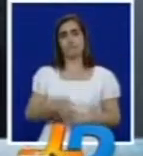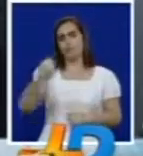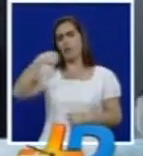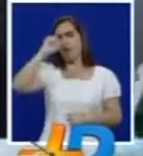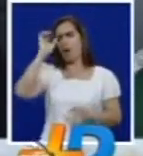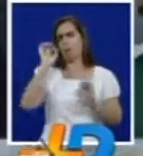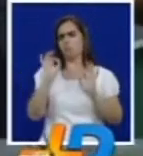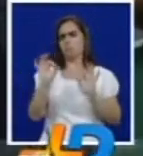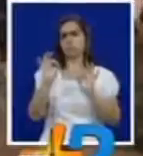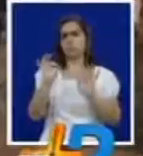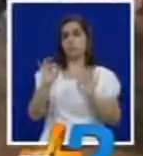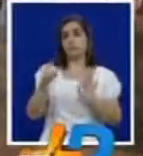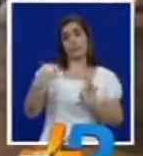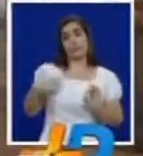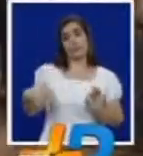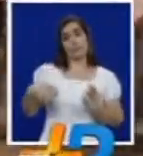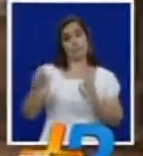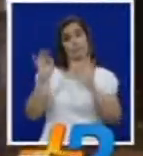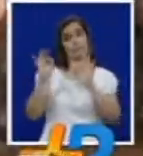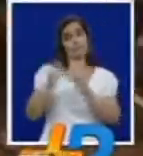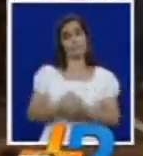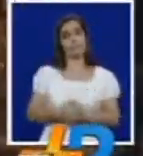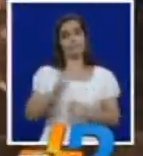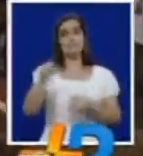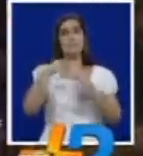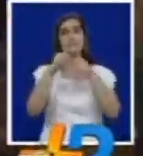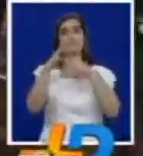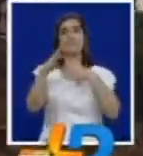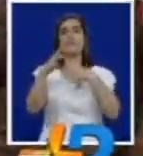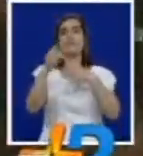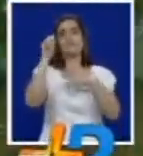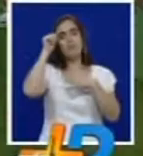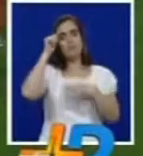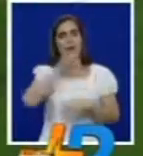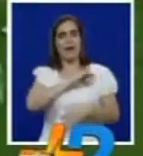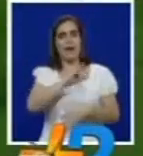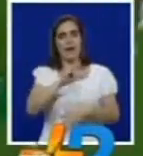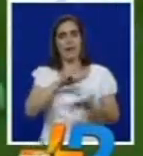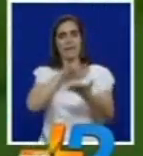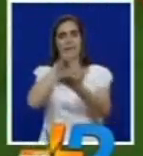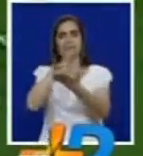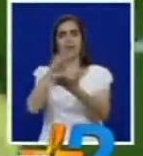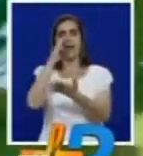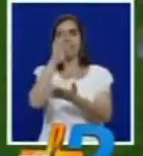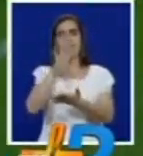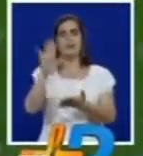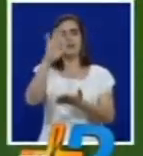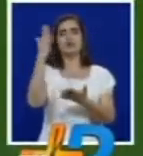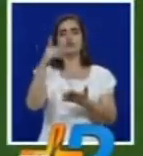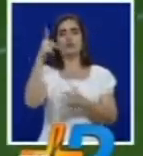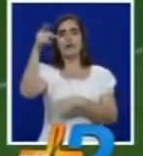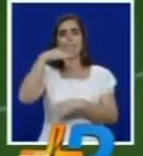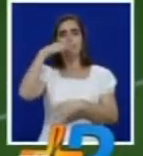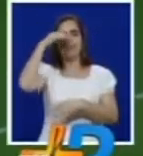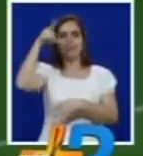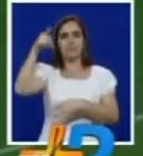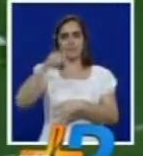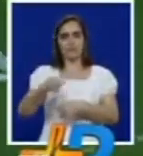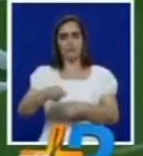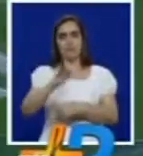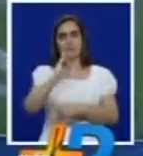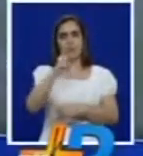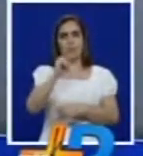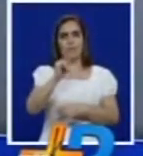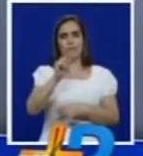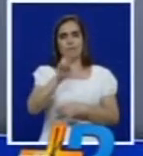ante un gran equipo en la próxima fecha de la liga colombiana el Deportivo Cali visitará al nacional en el Atanasio Girardot el jueves 29 de